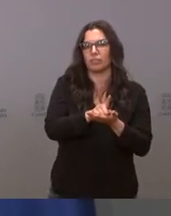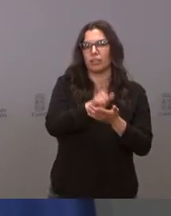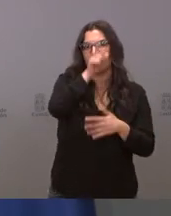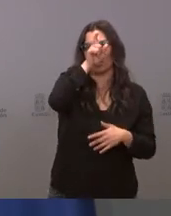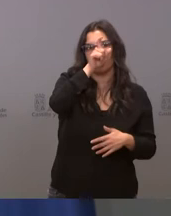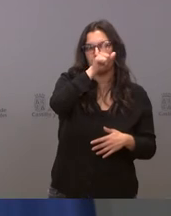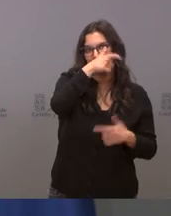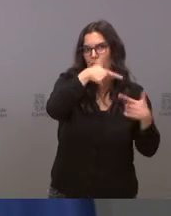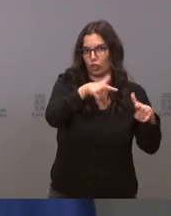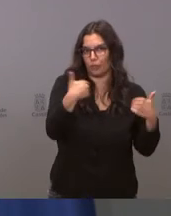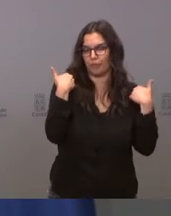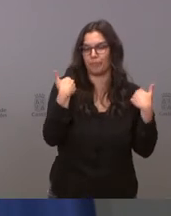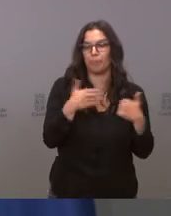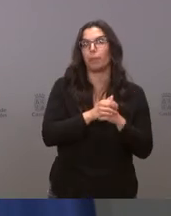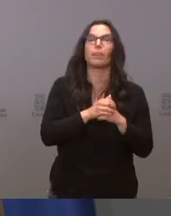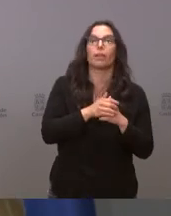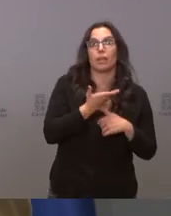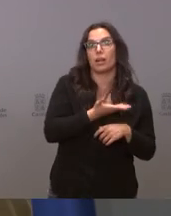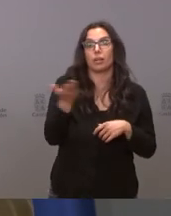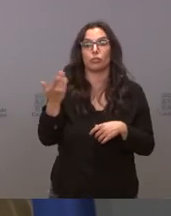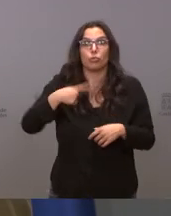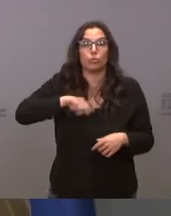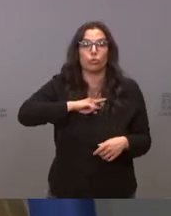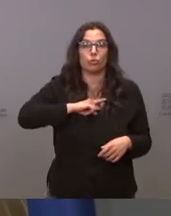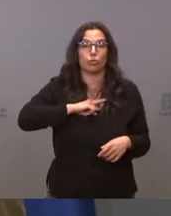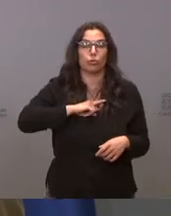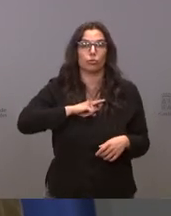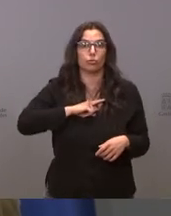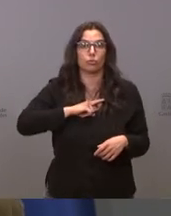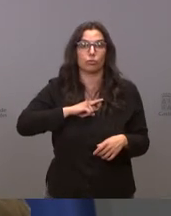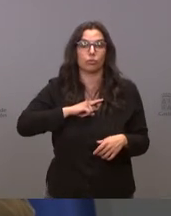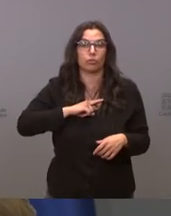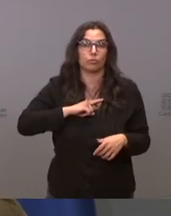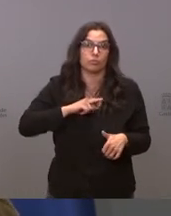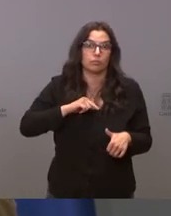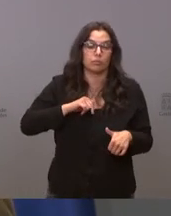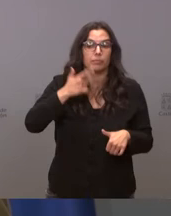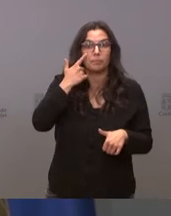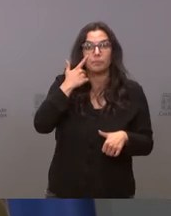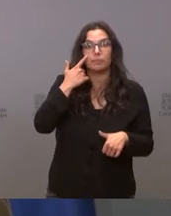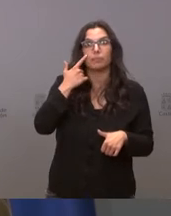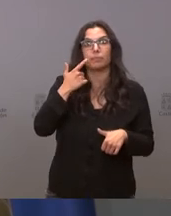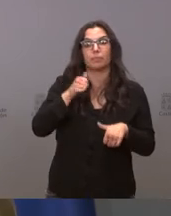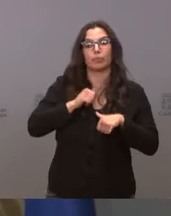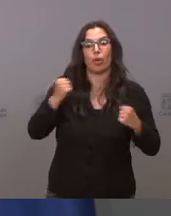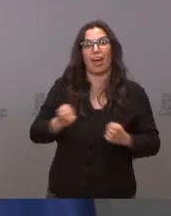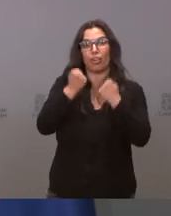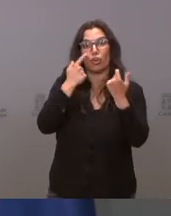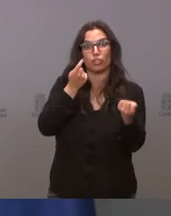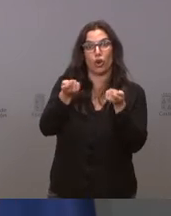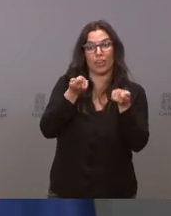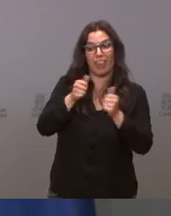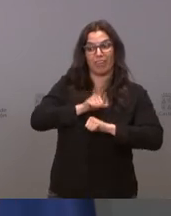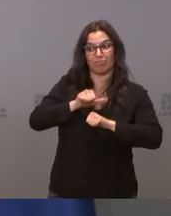al sector y por lo demás nosotros esperamos a que esté la nueva declaración de acciones coordinadas ya que la semana que viene